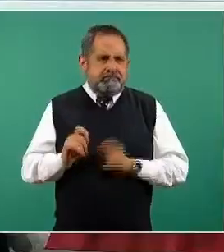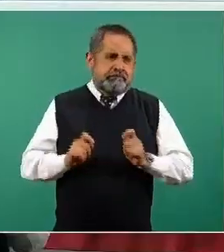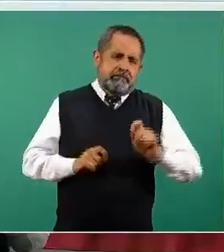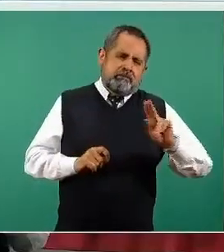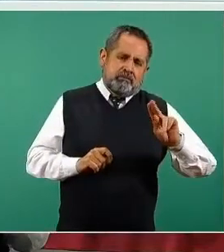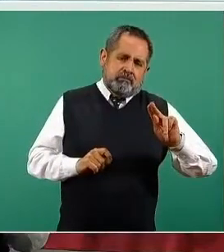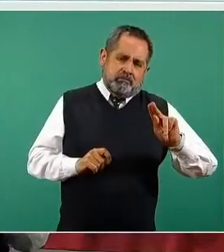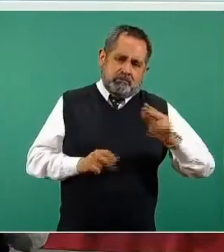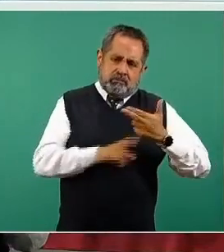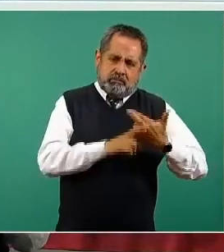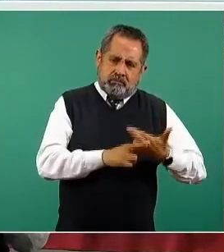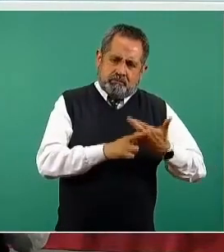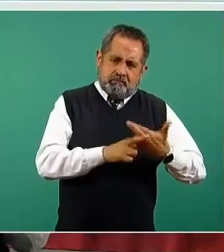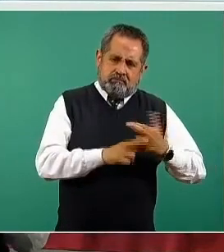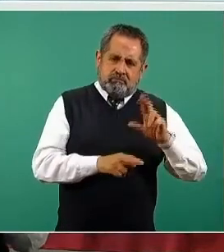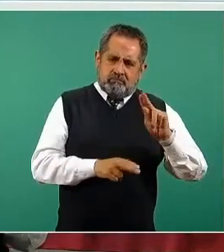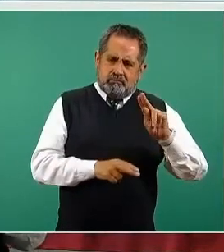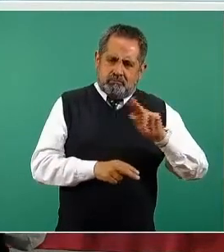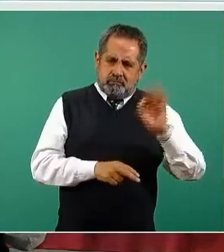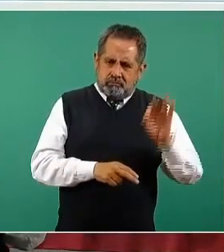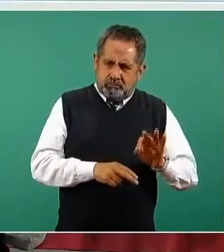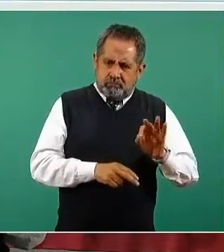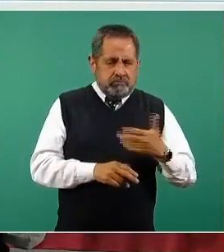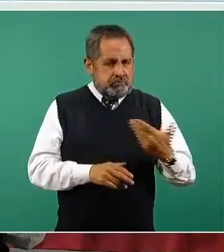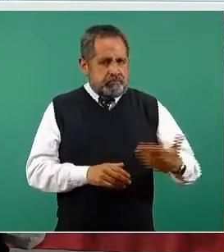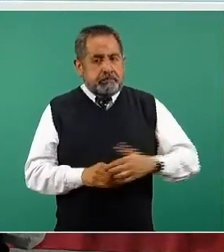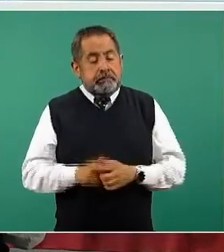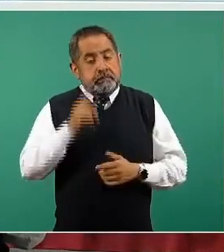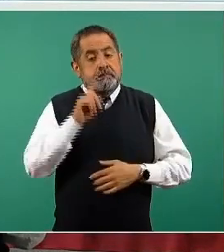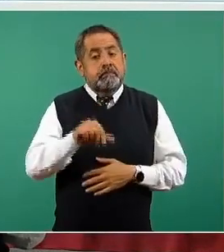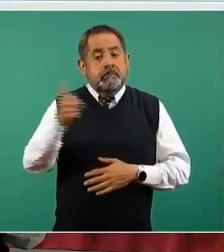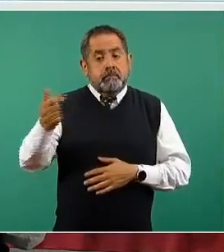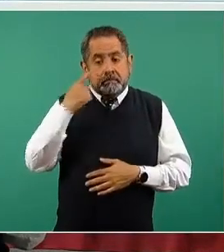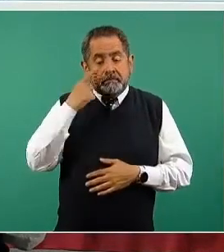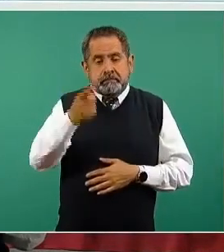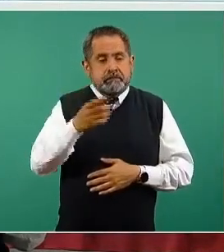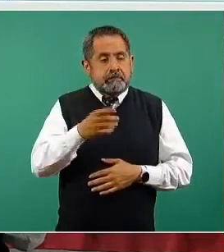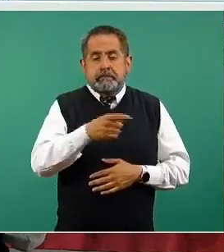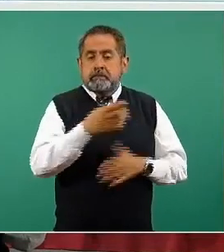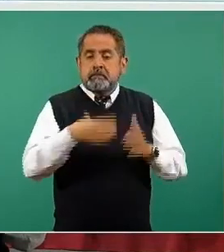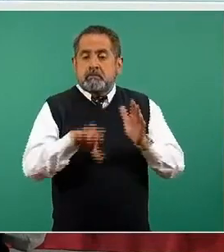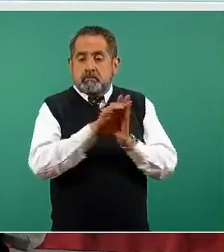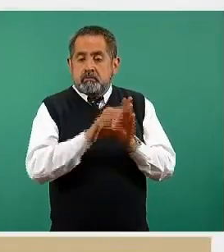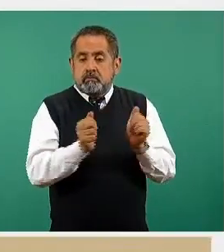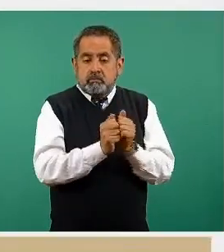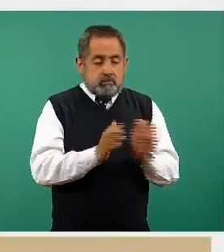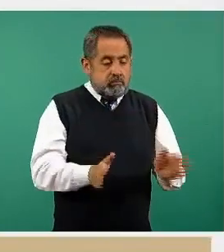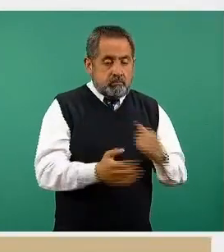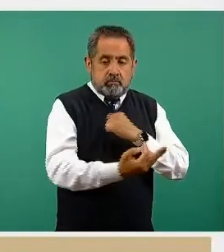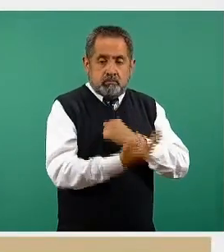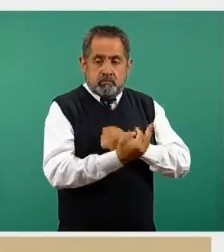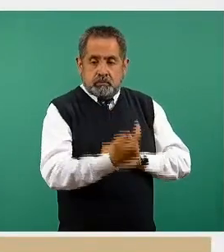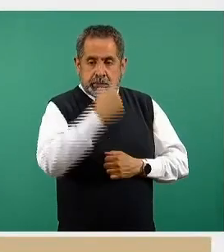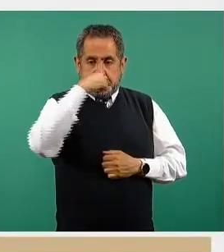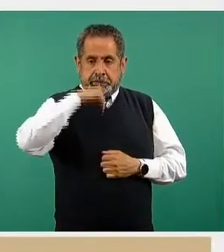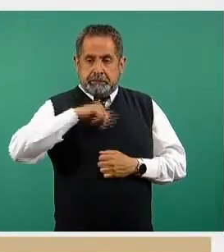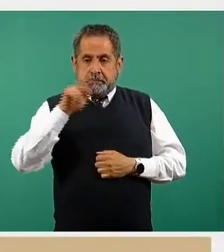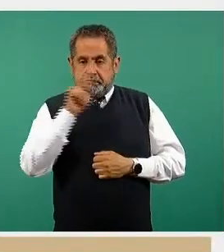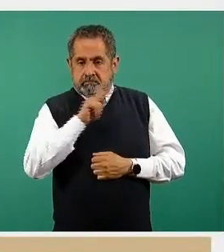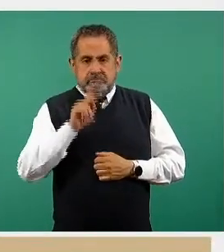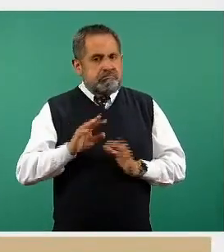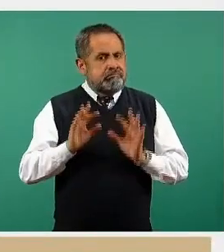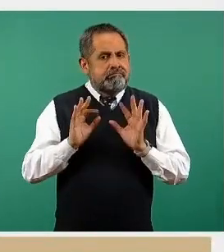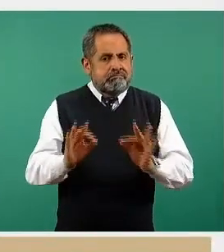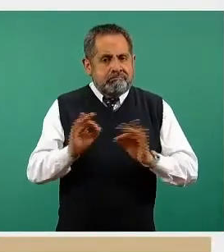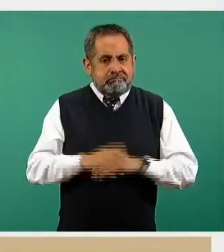la siguiente diapositiva, aquí tenemos específicamente las camas con ventilador, tampoco tenemos entidades